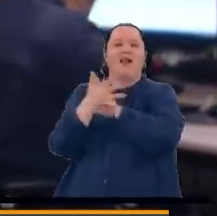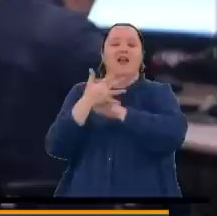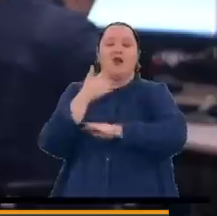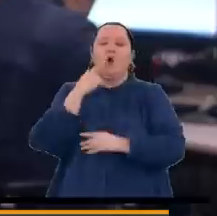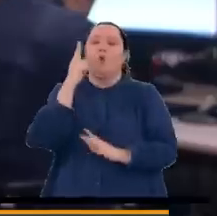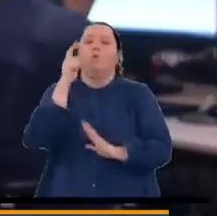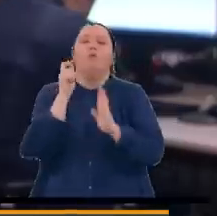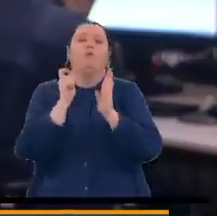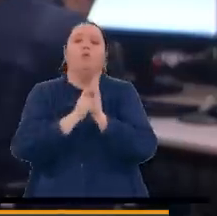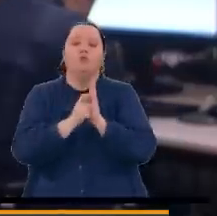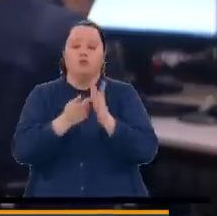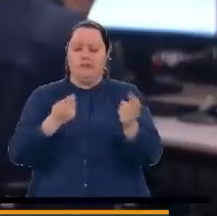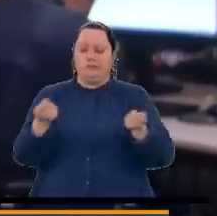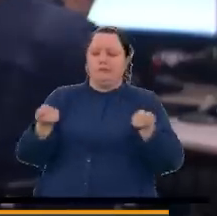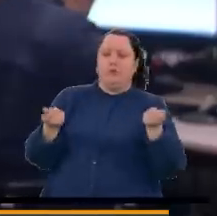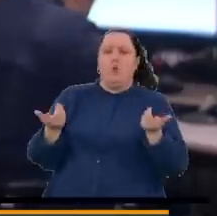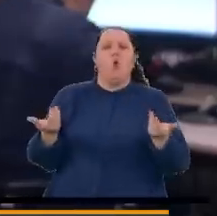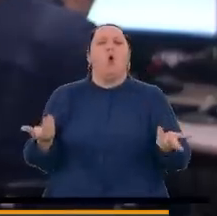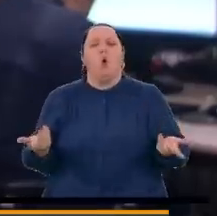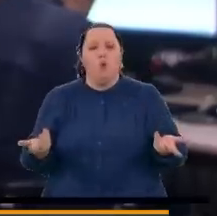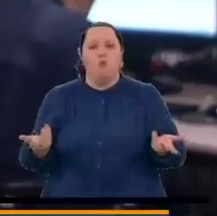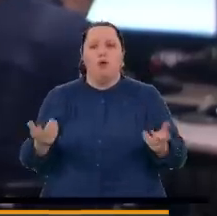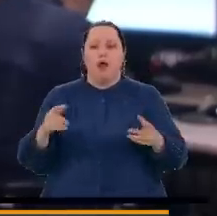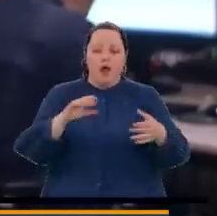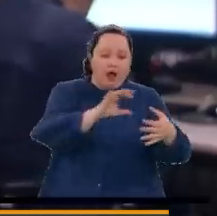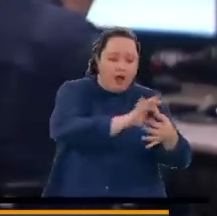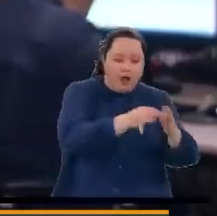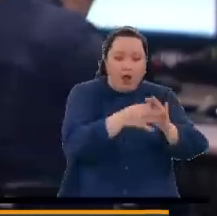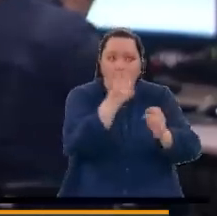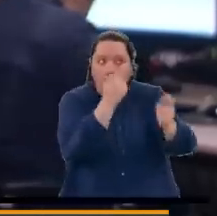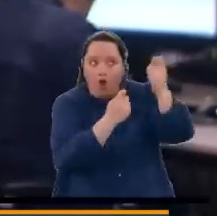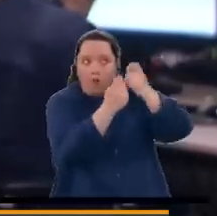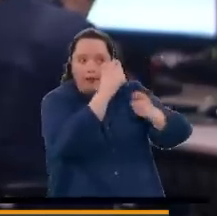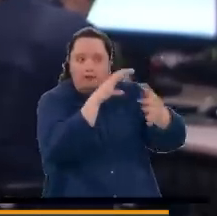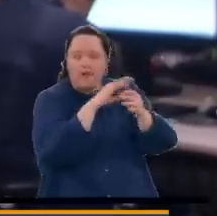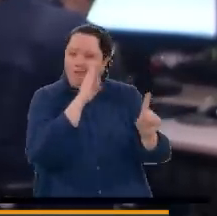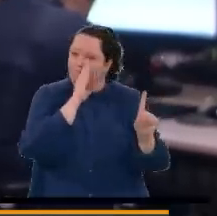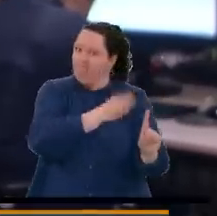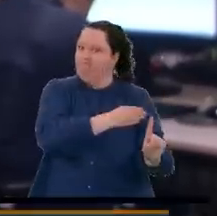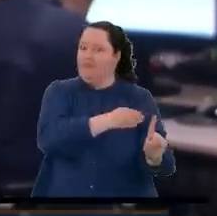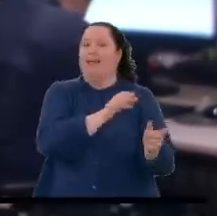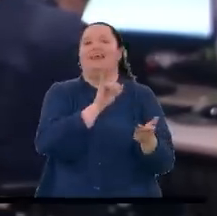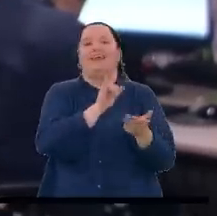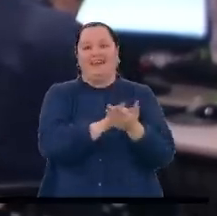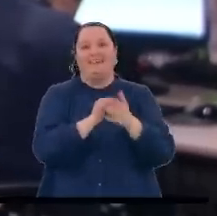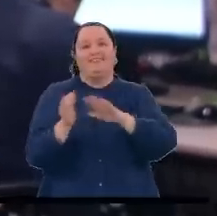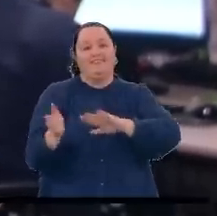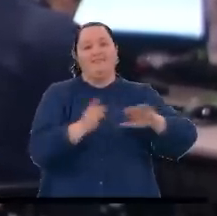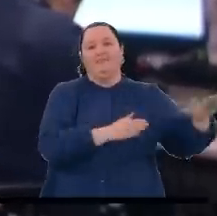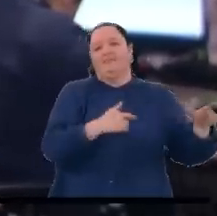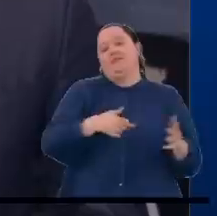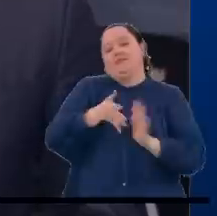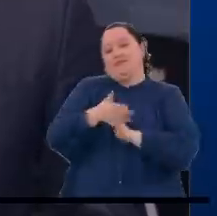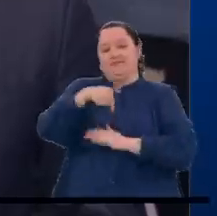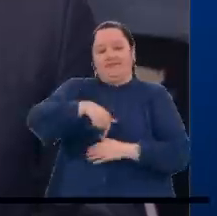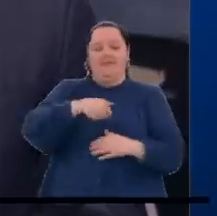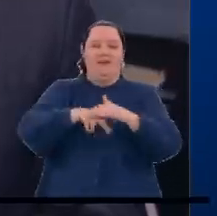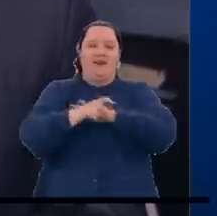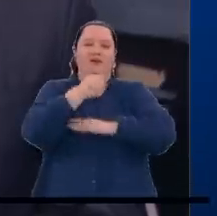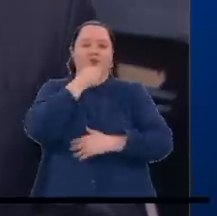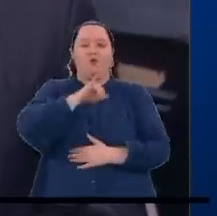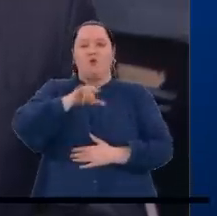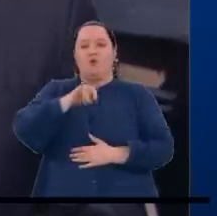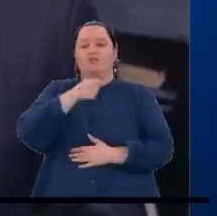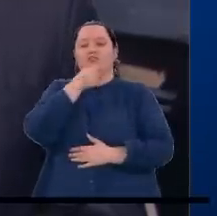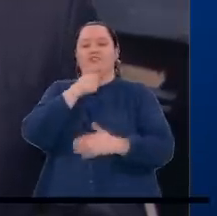contener esta situación es atacando las cadenas de comercialización. Esta es la información desde la sala de redacción. Juan David Ríos, Noticias Caracol.